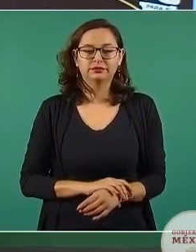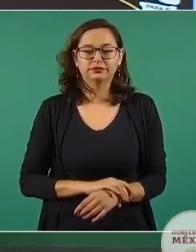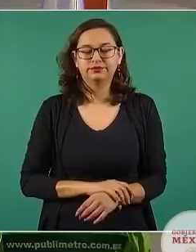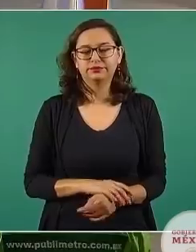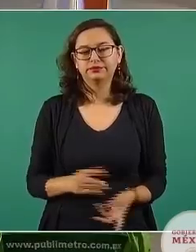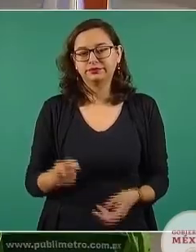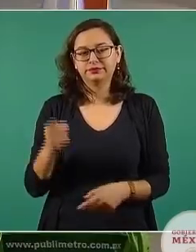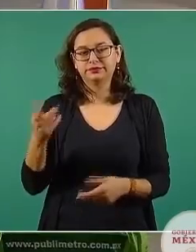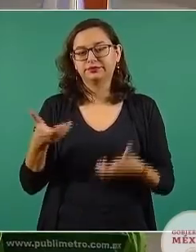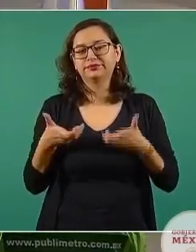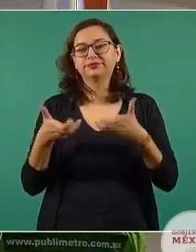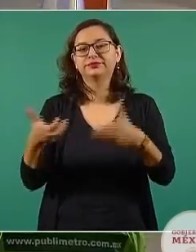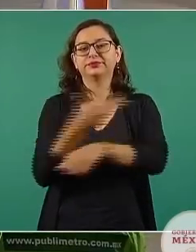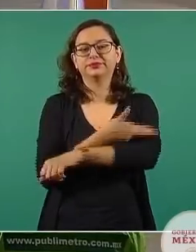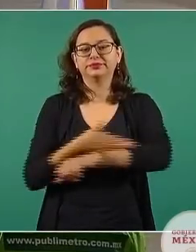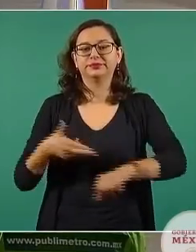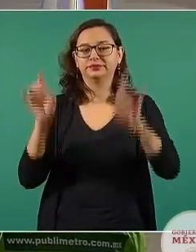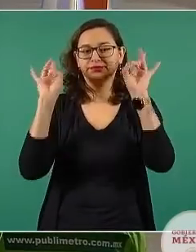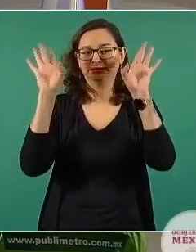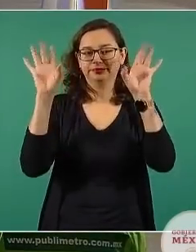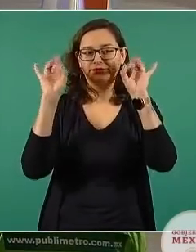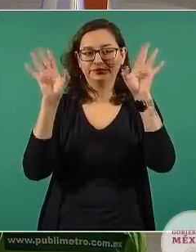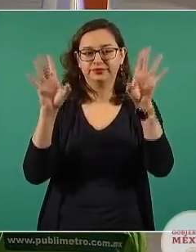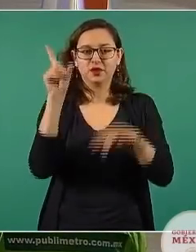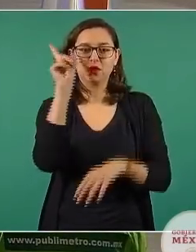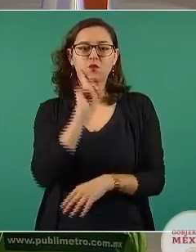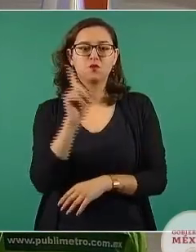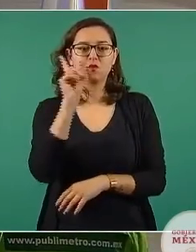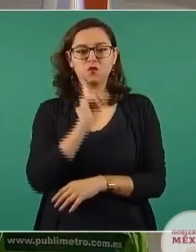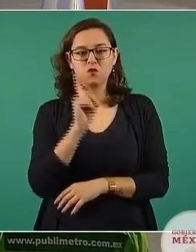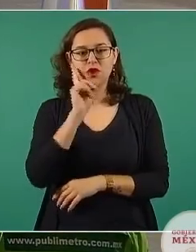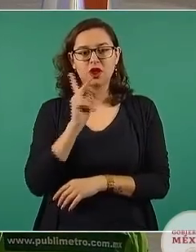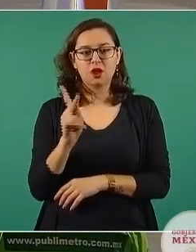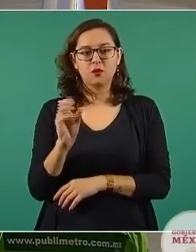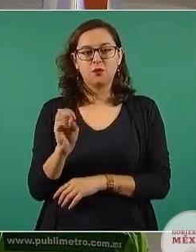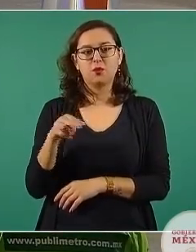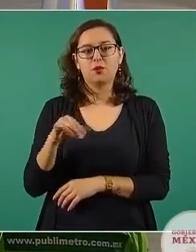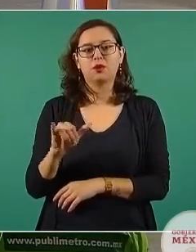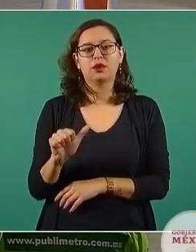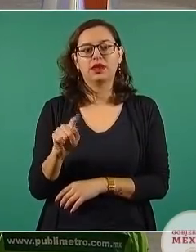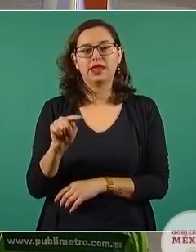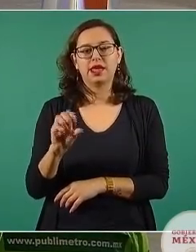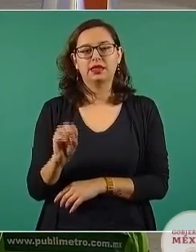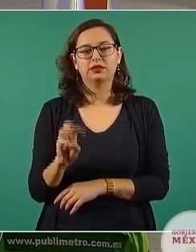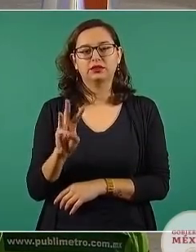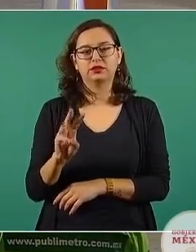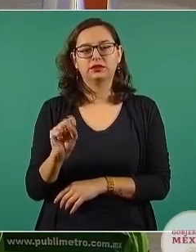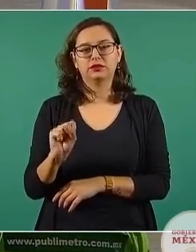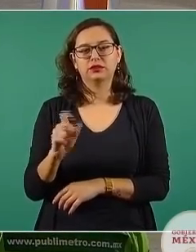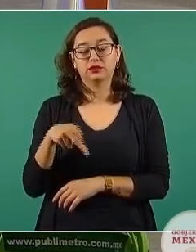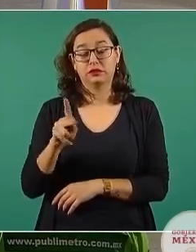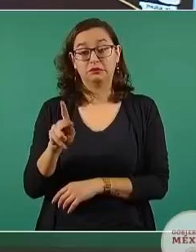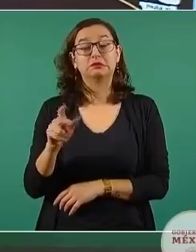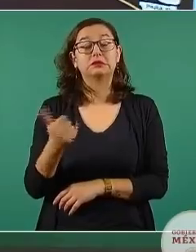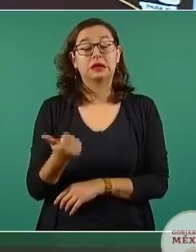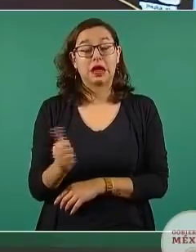Paseo de la Reforma de Ana Poniatowska, una de sus crónicas más interesantes y más mordientes.